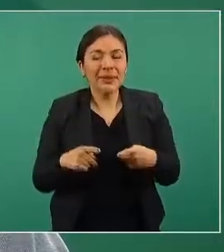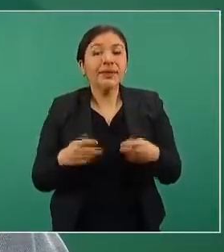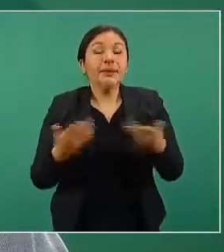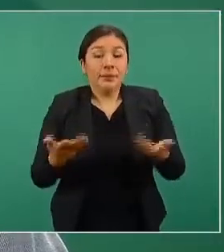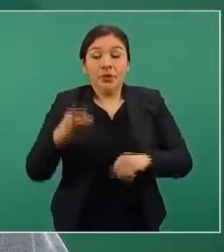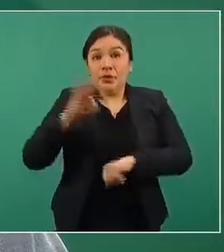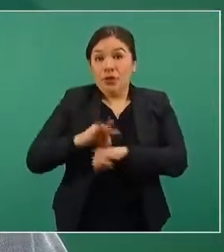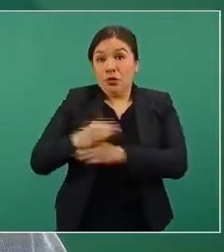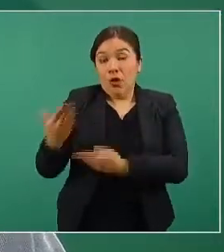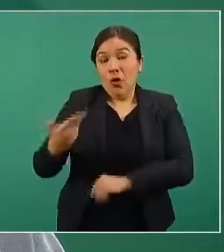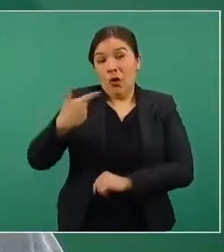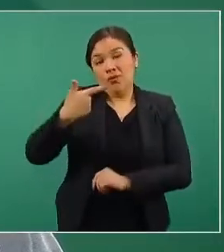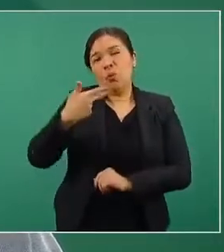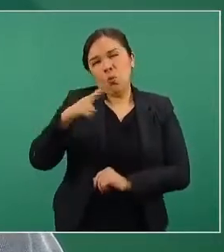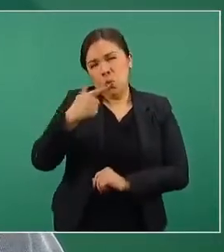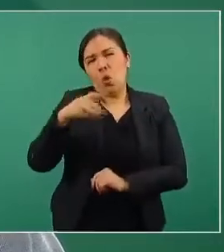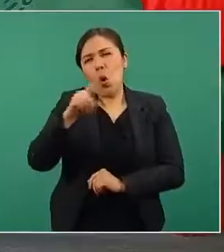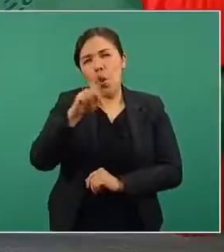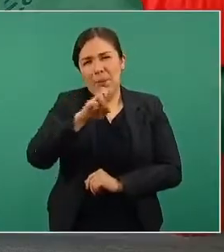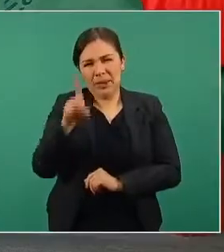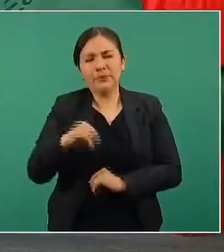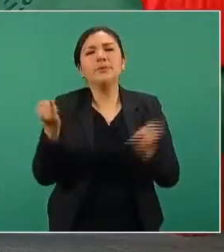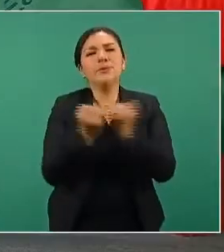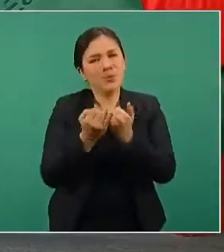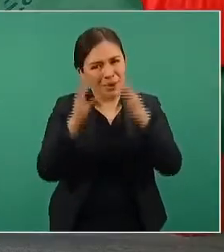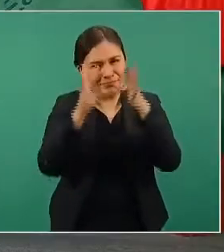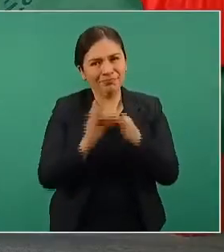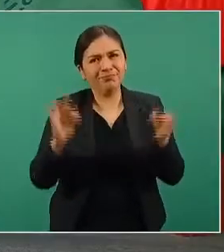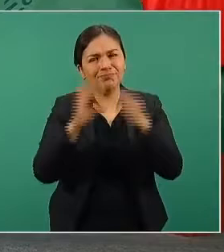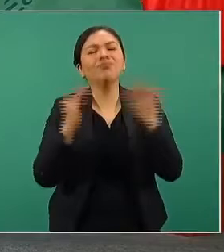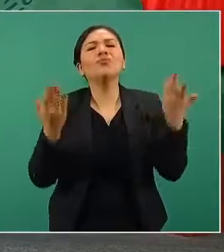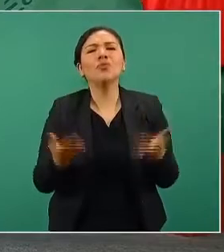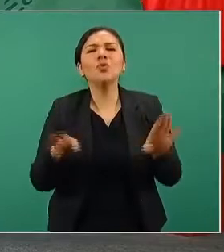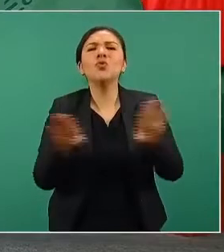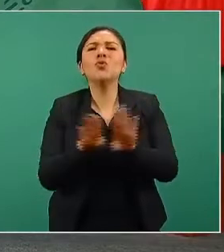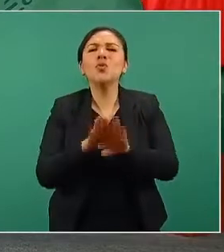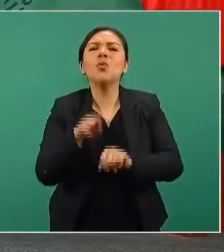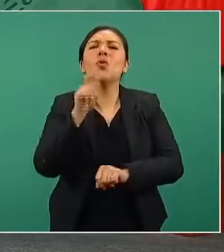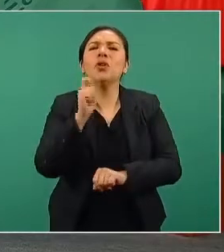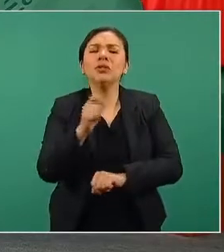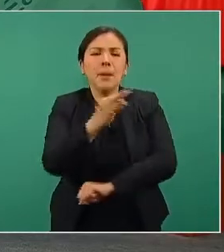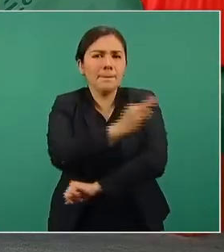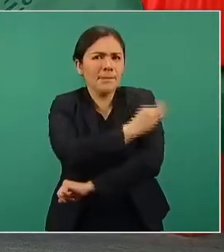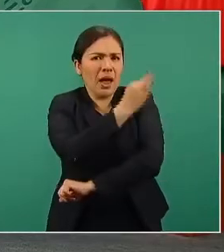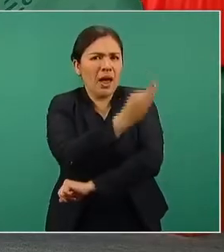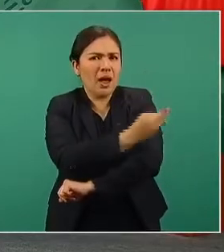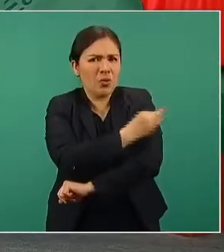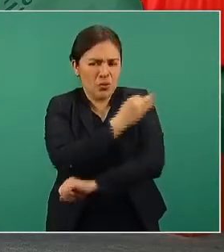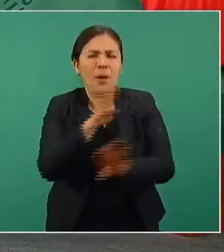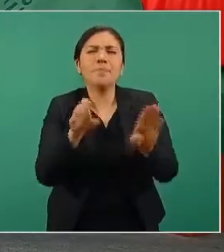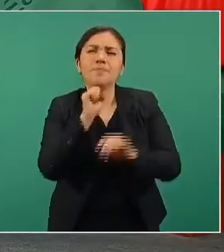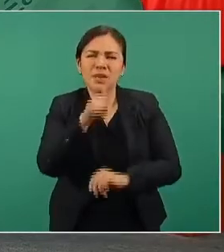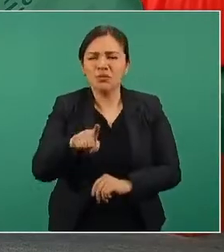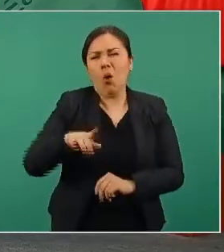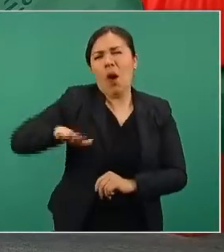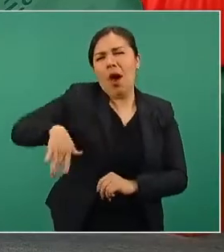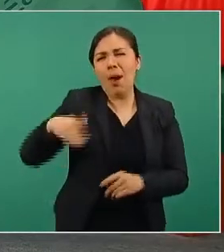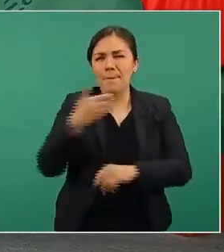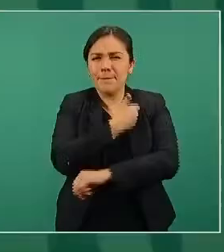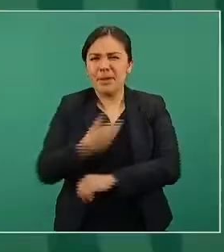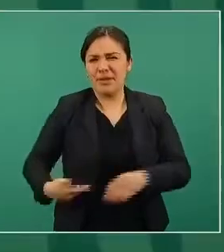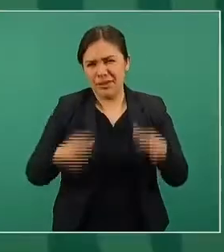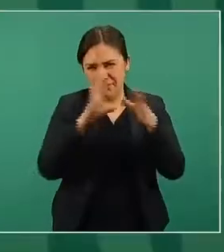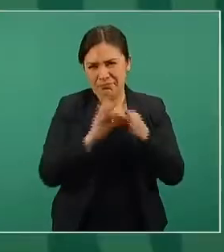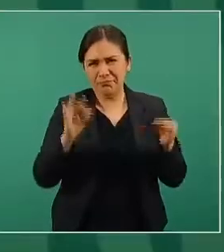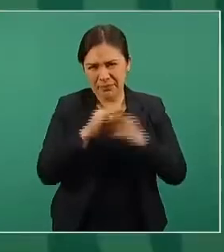El doctor Hugo López-Gatell también nos informará el estado que guarda la vacunación, como ya fue expresado por el señor presidente.